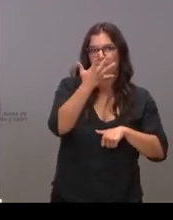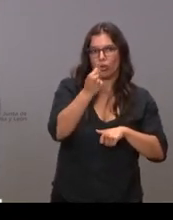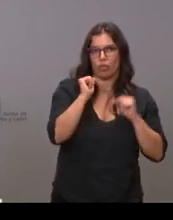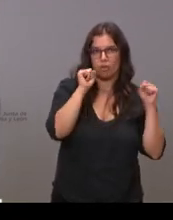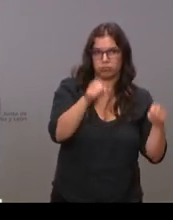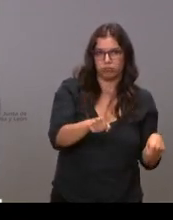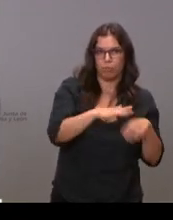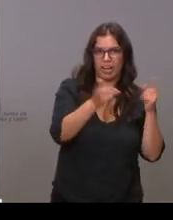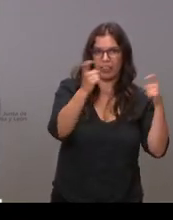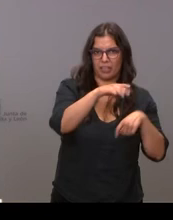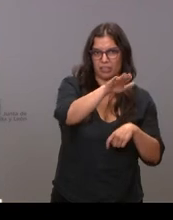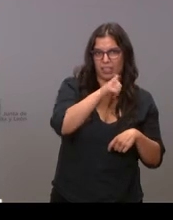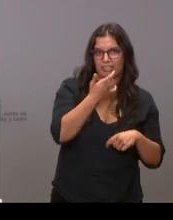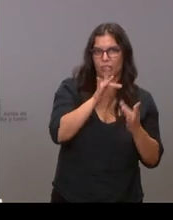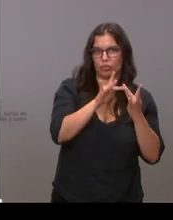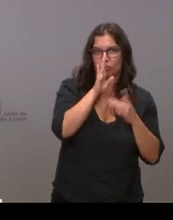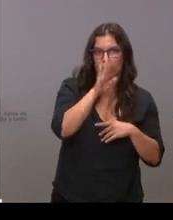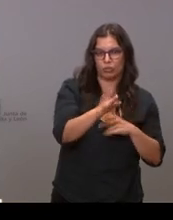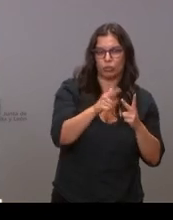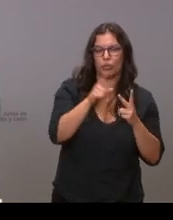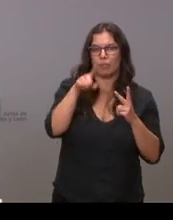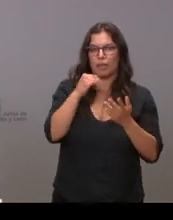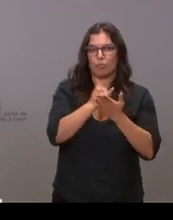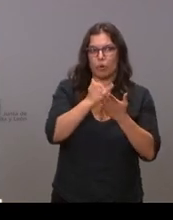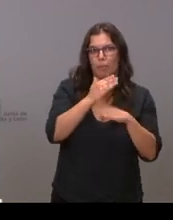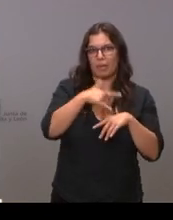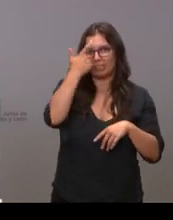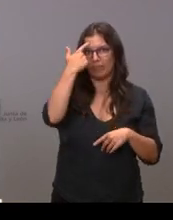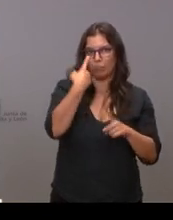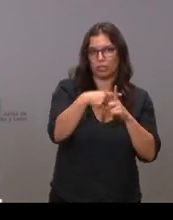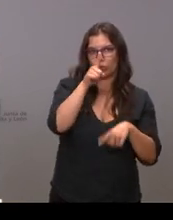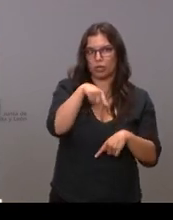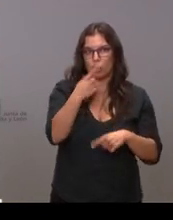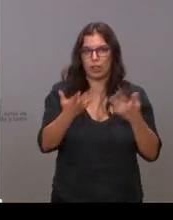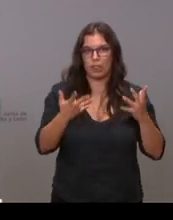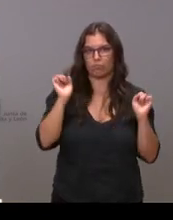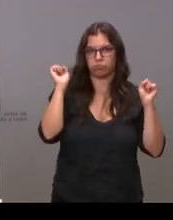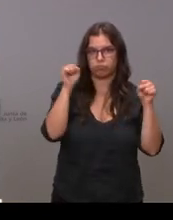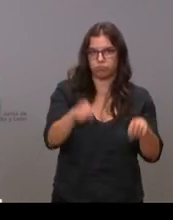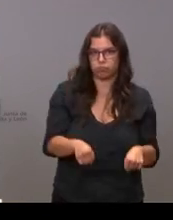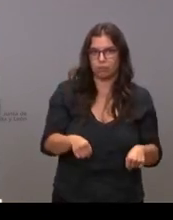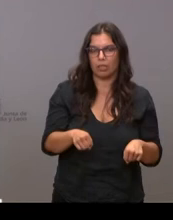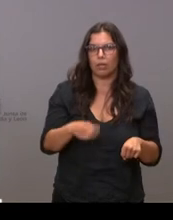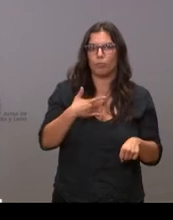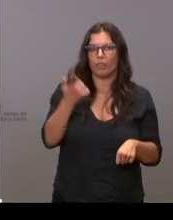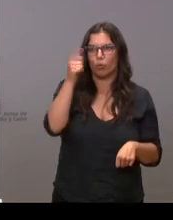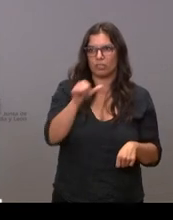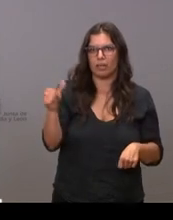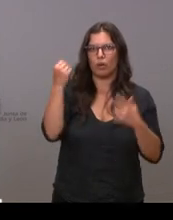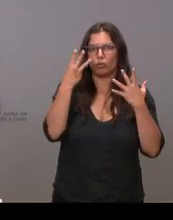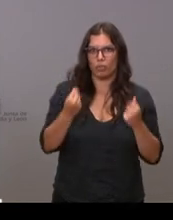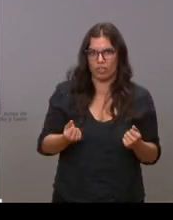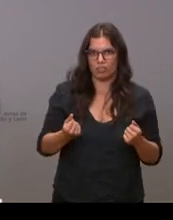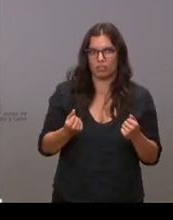e incluso pruebas para saber si esos contactos son o no positivos que se están cifrando en siete y ocho días para poder